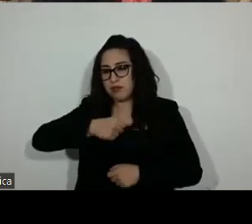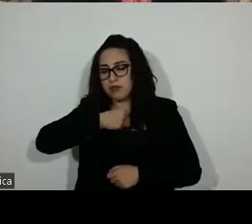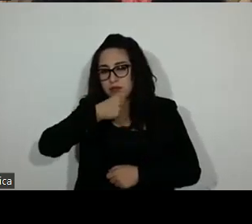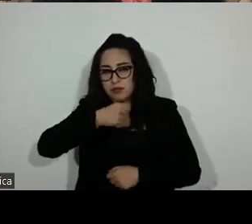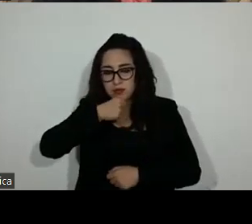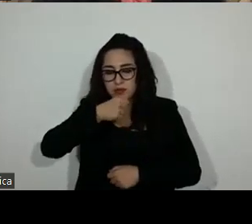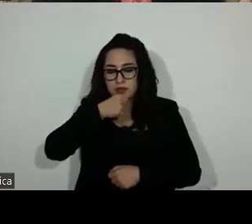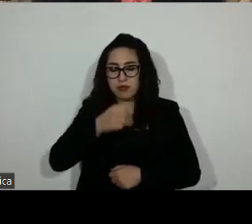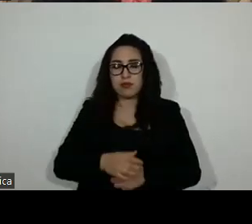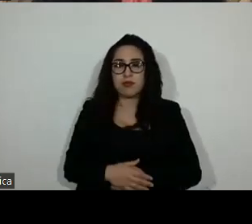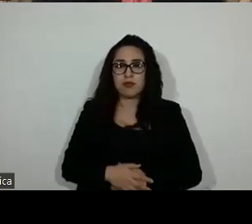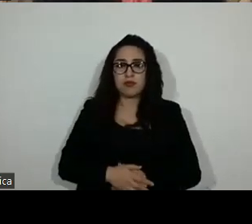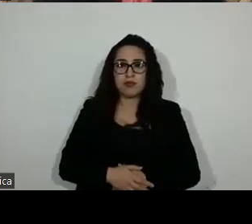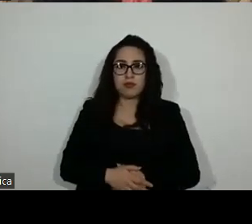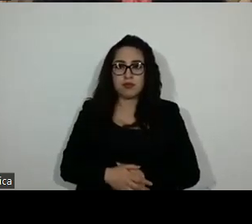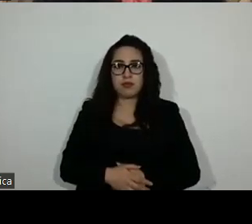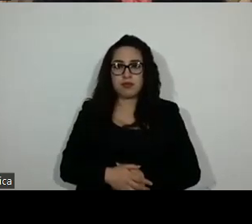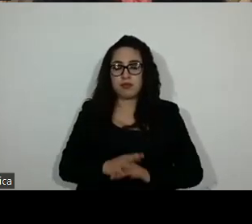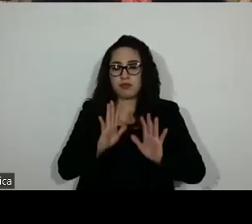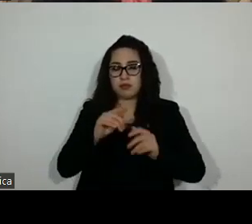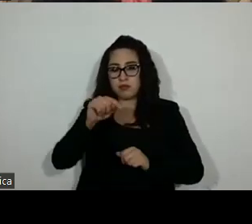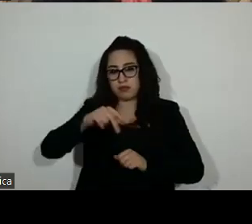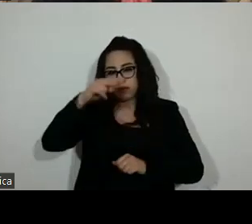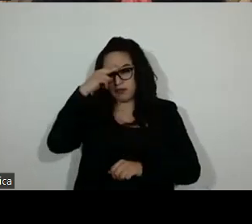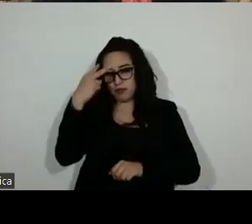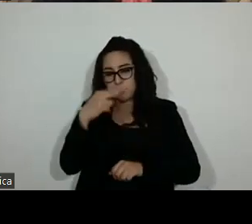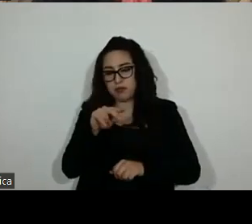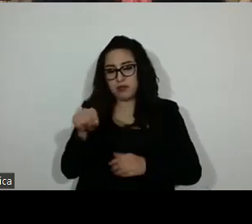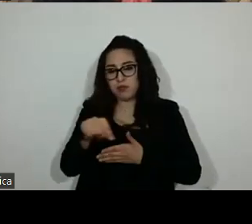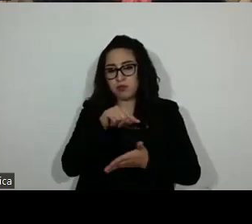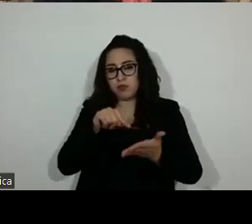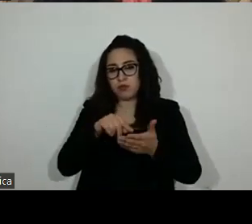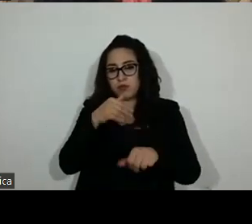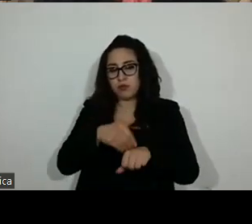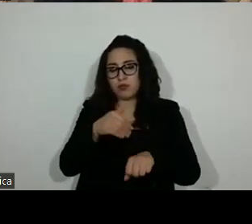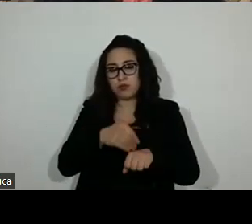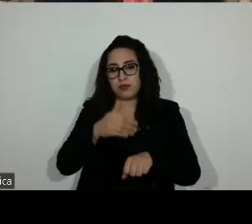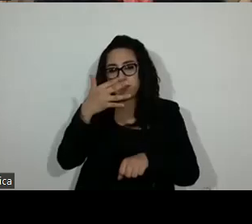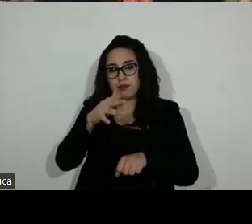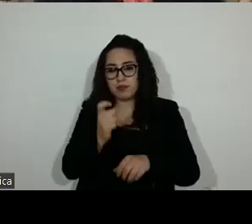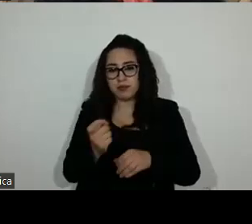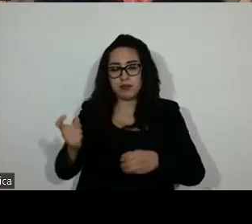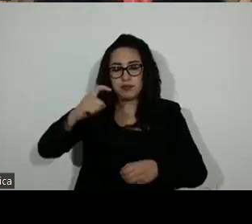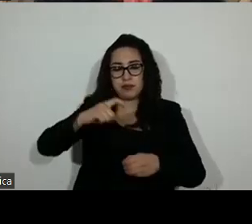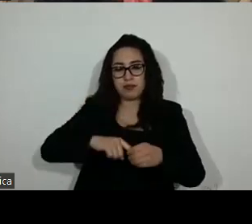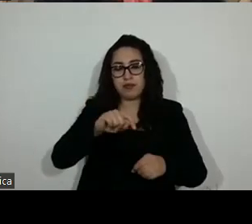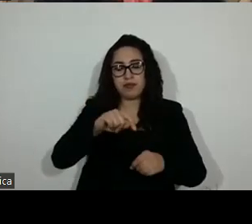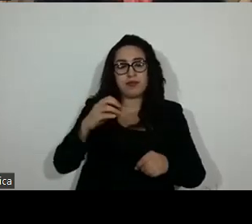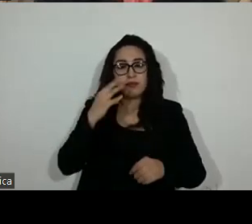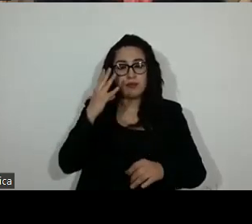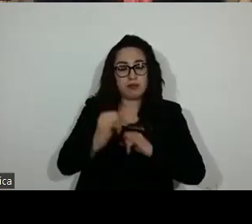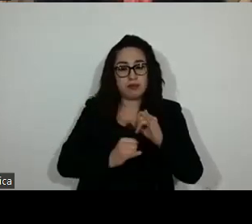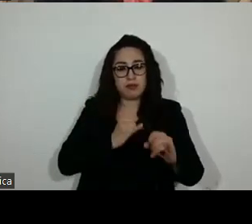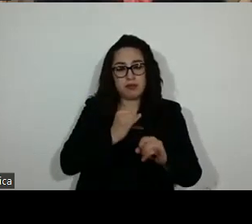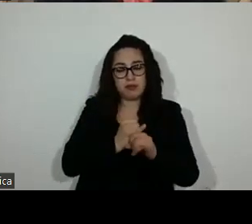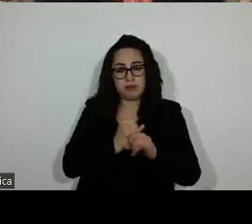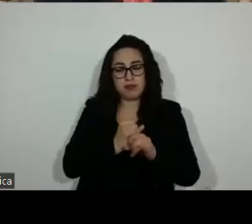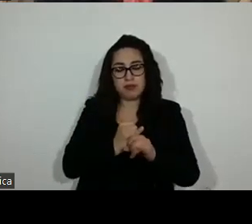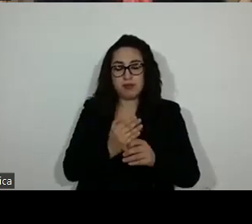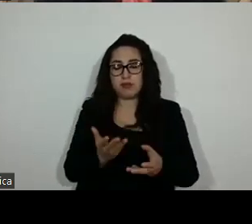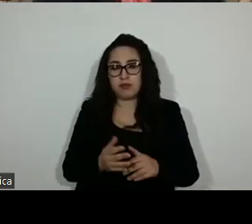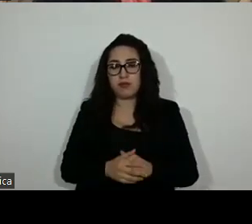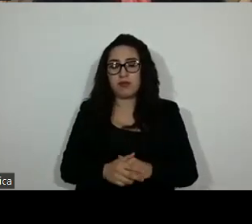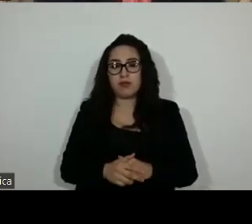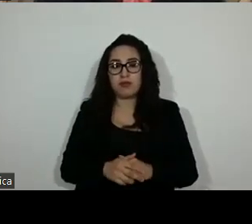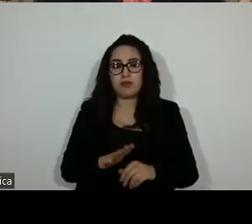somos el país número 10 de pertenecer a esta convención internacional y creo que en el ámbito de